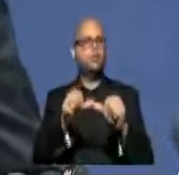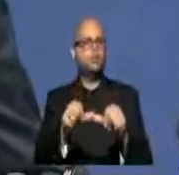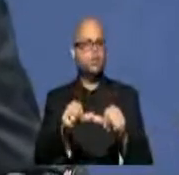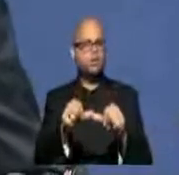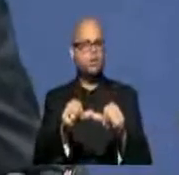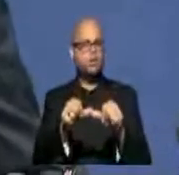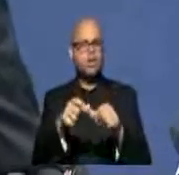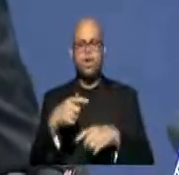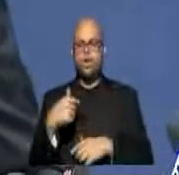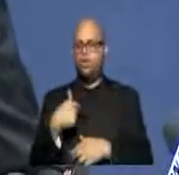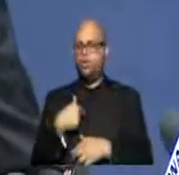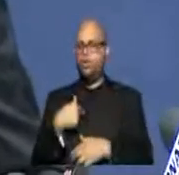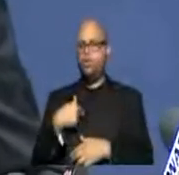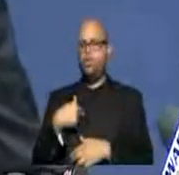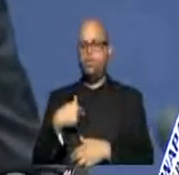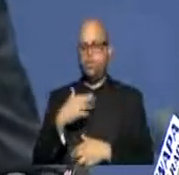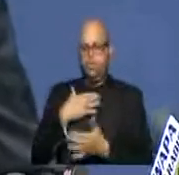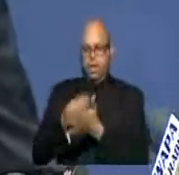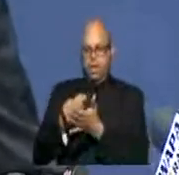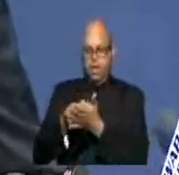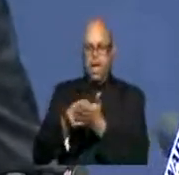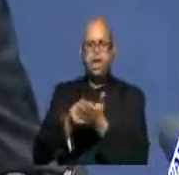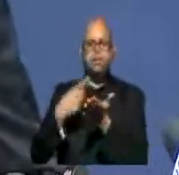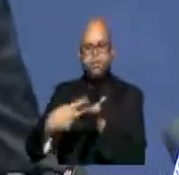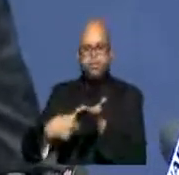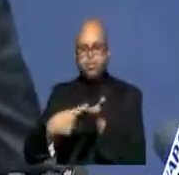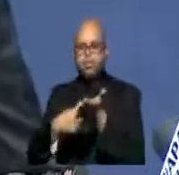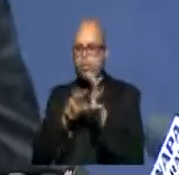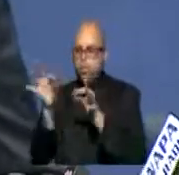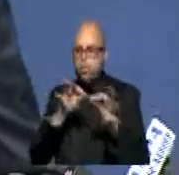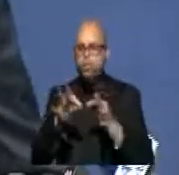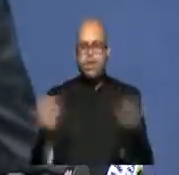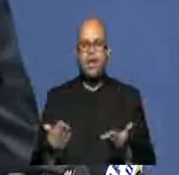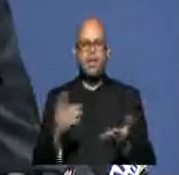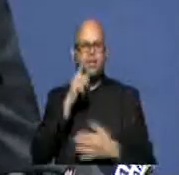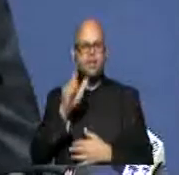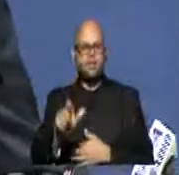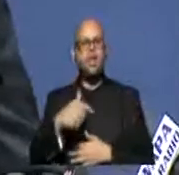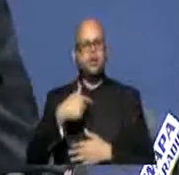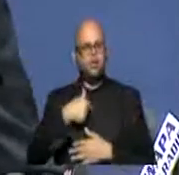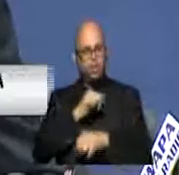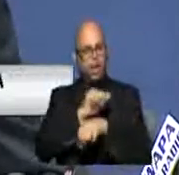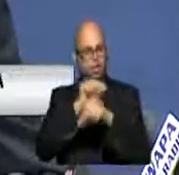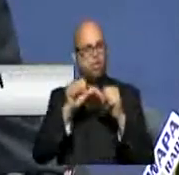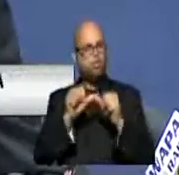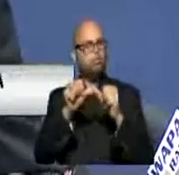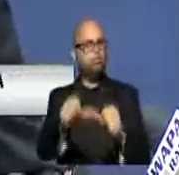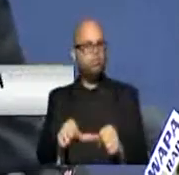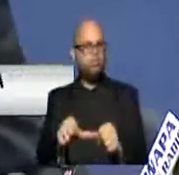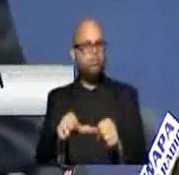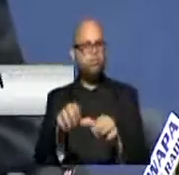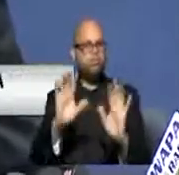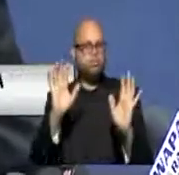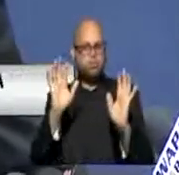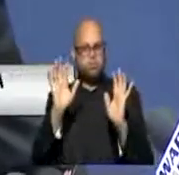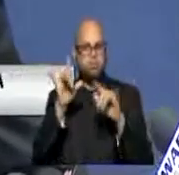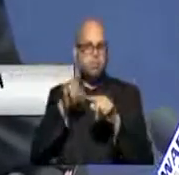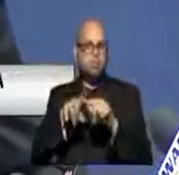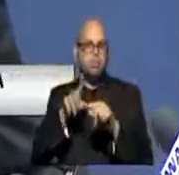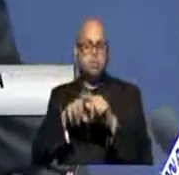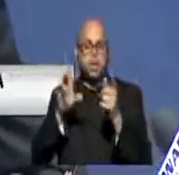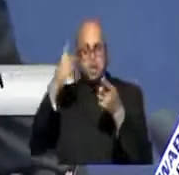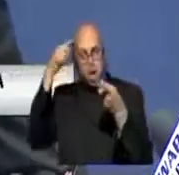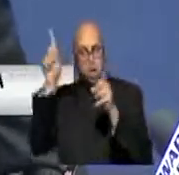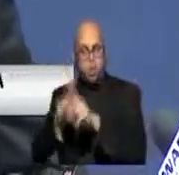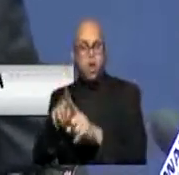discutir mi salario aquí. Yo digo, yo voy a seguir trabajando. Según el salario, hay un acuerdo